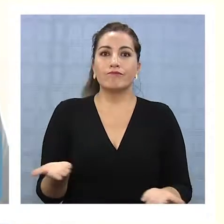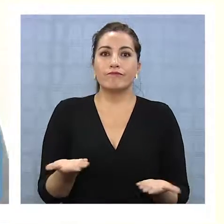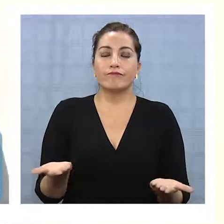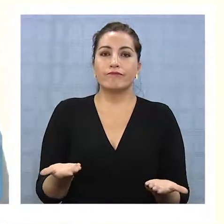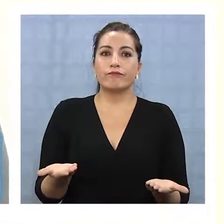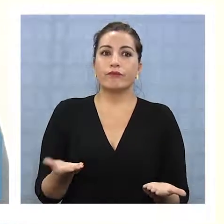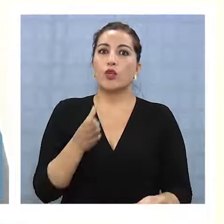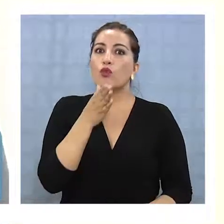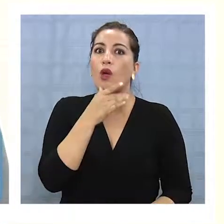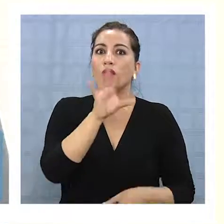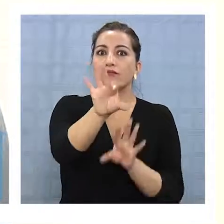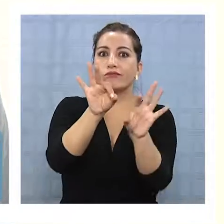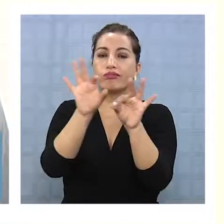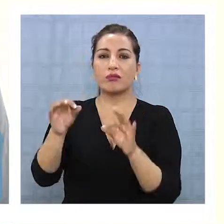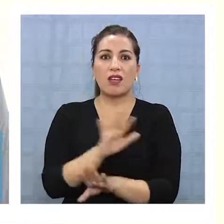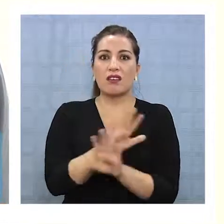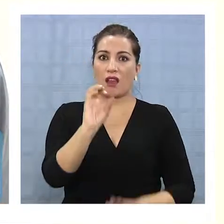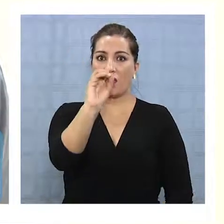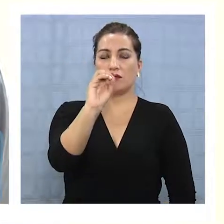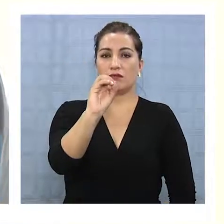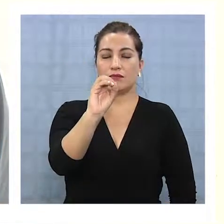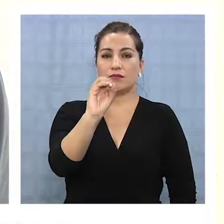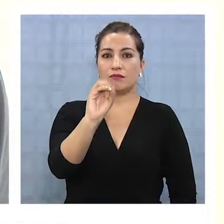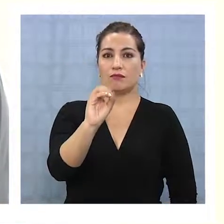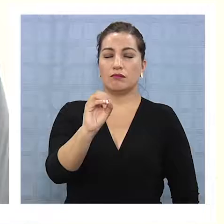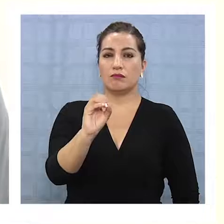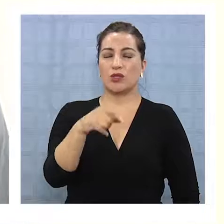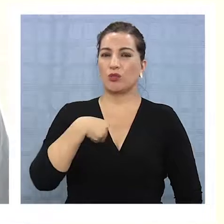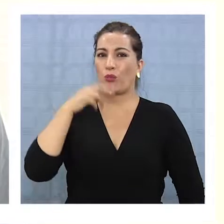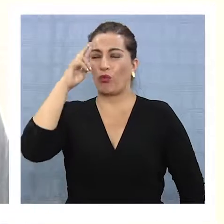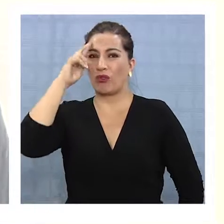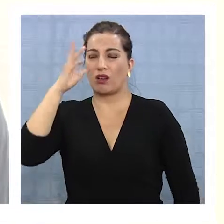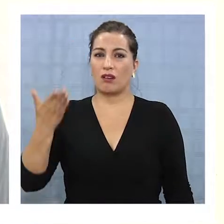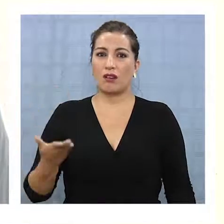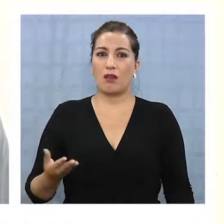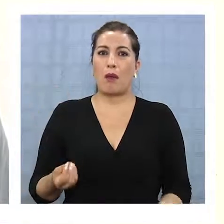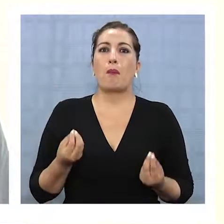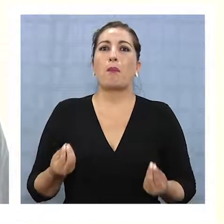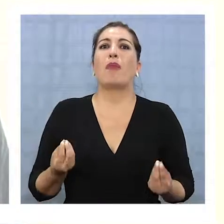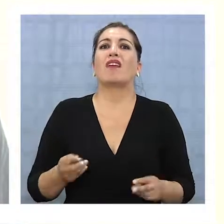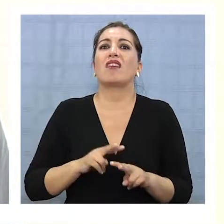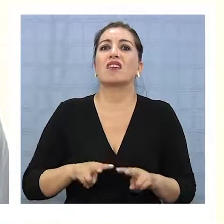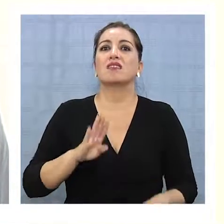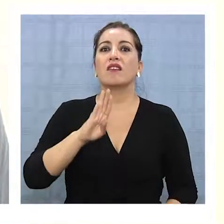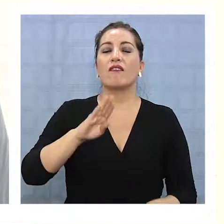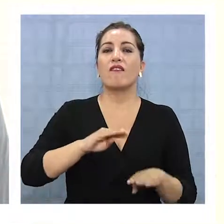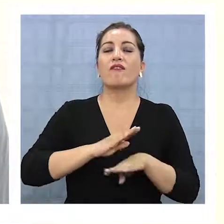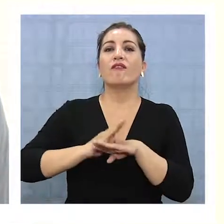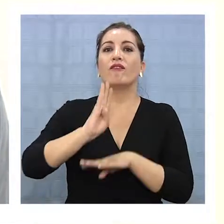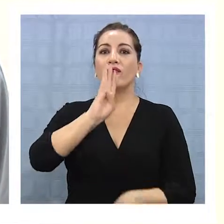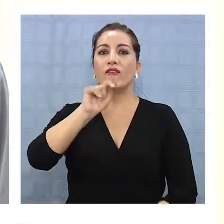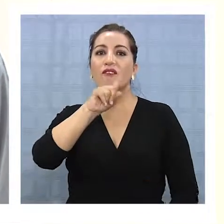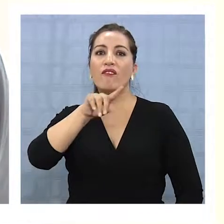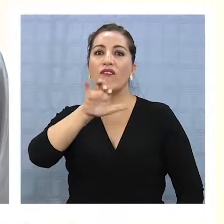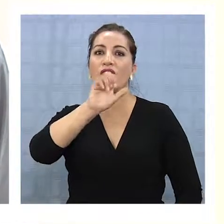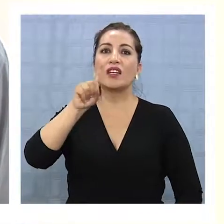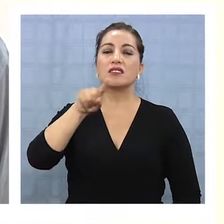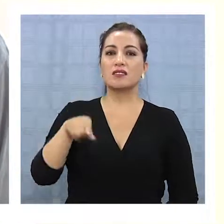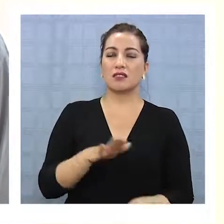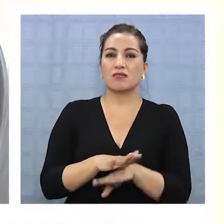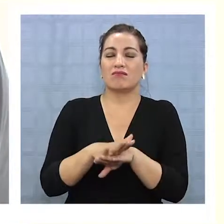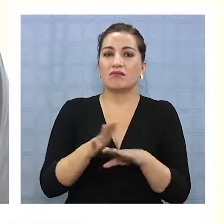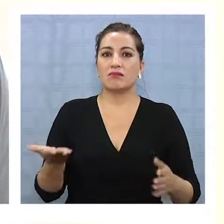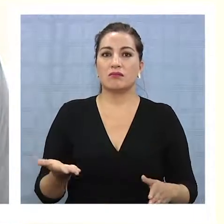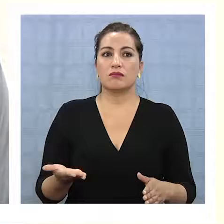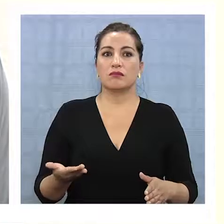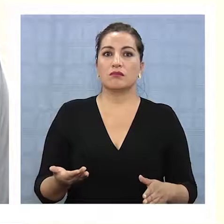eligieron ningún festival, cosa que nos pareció bastante rara, porque no sé para qué hacen las bases, para qué se dan el